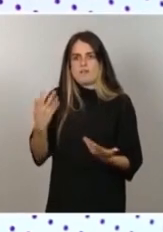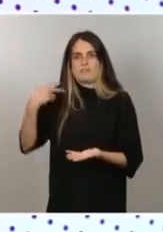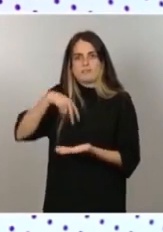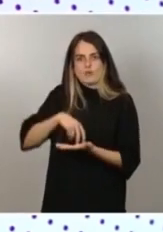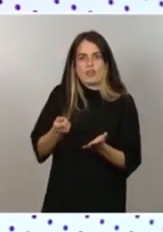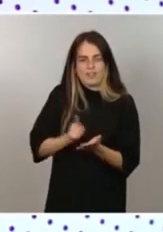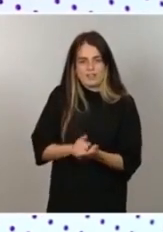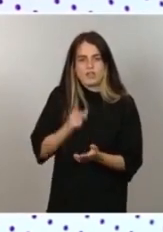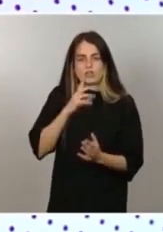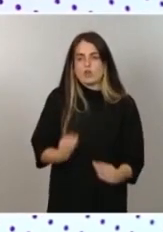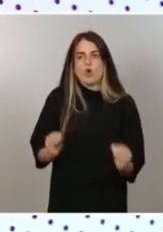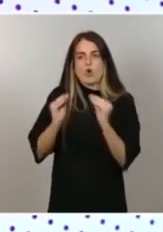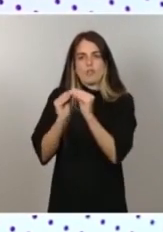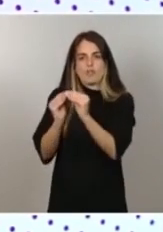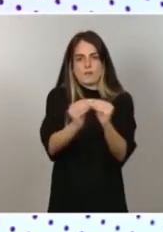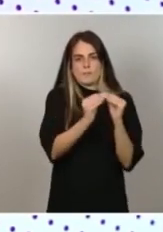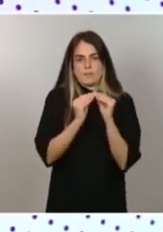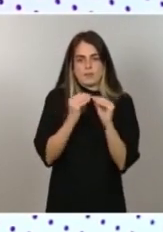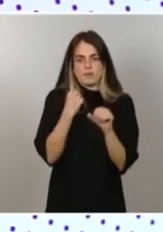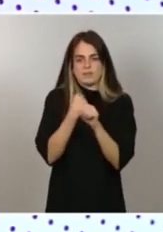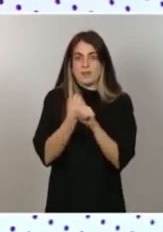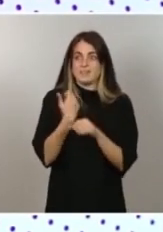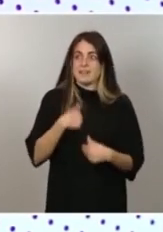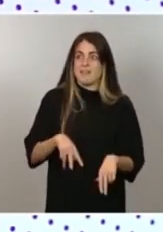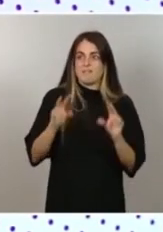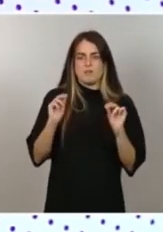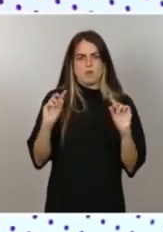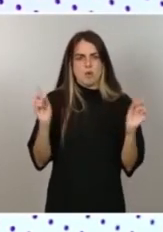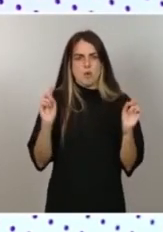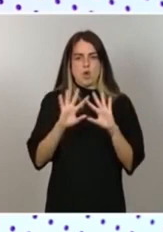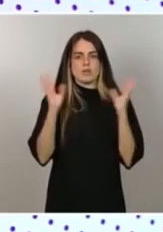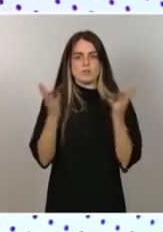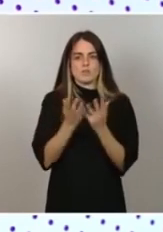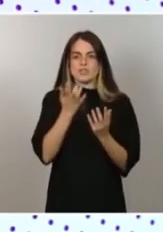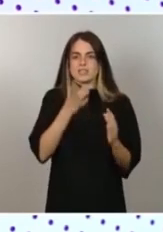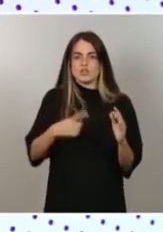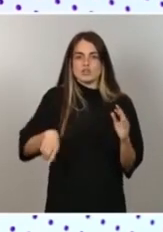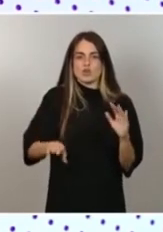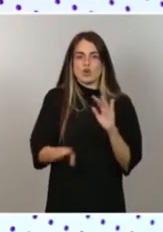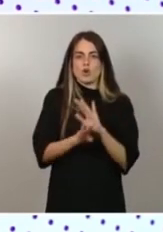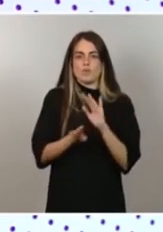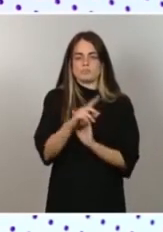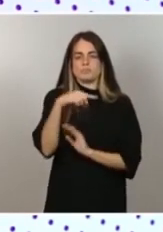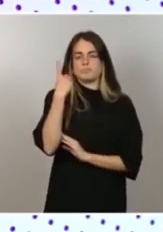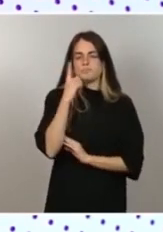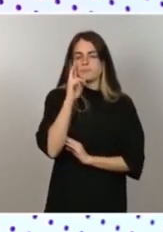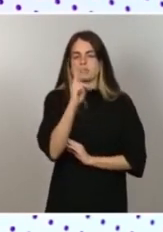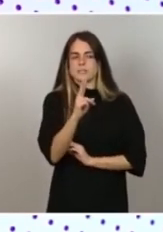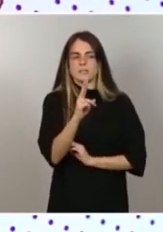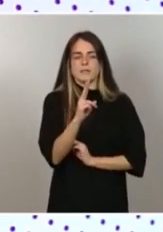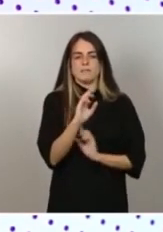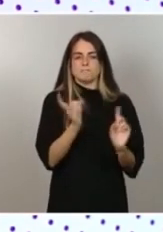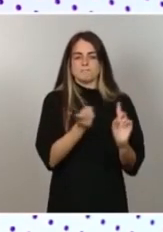forense, para hacer autopsias de los cuerpos, etc. Lo que está denunciando la familia Royuela, que está silenciada y que